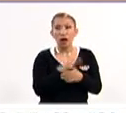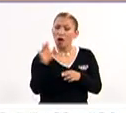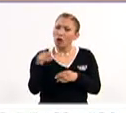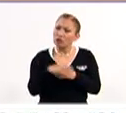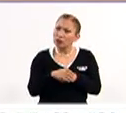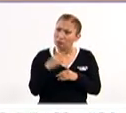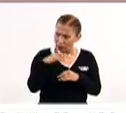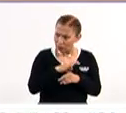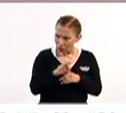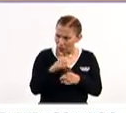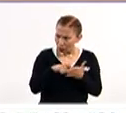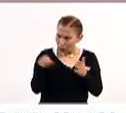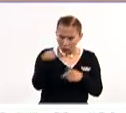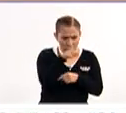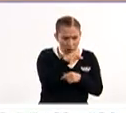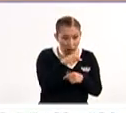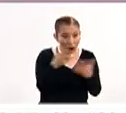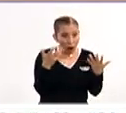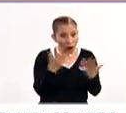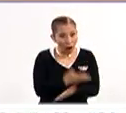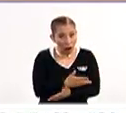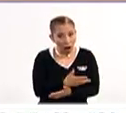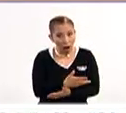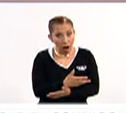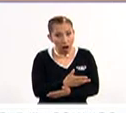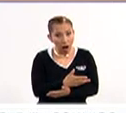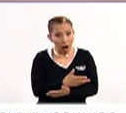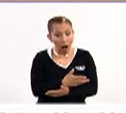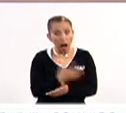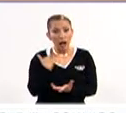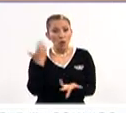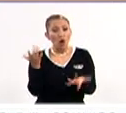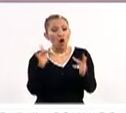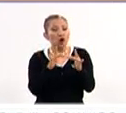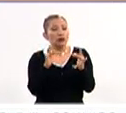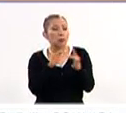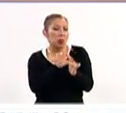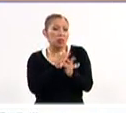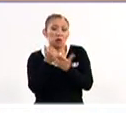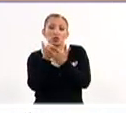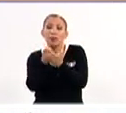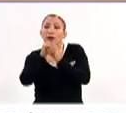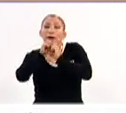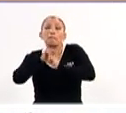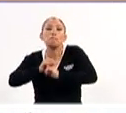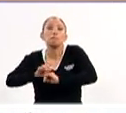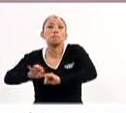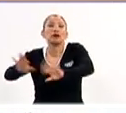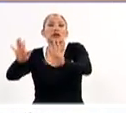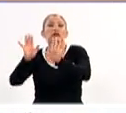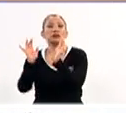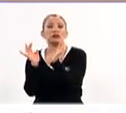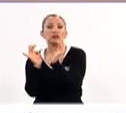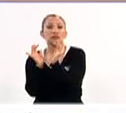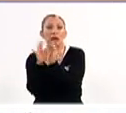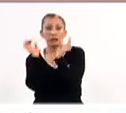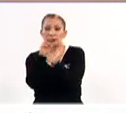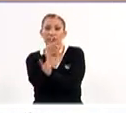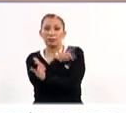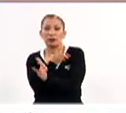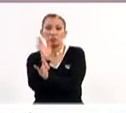veras esto es esto? O sea, a lo mejor es un contacto, puede ayudar a un contacto más rápido